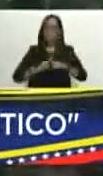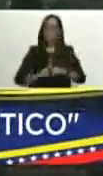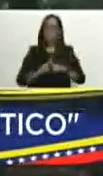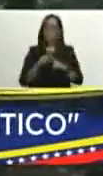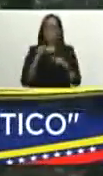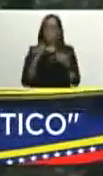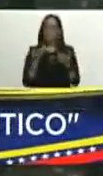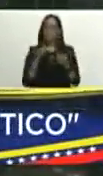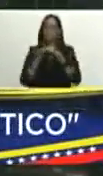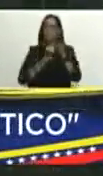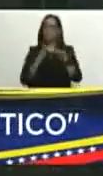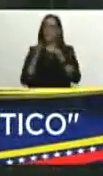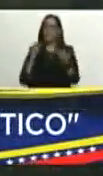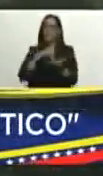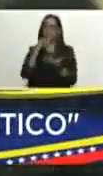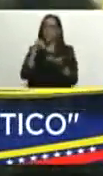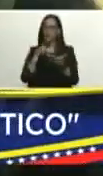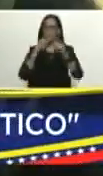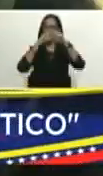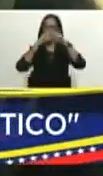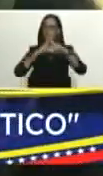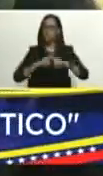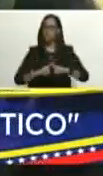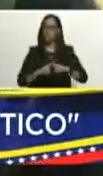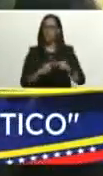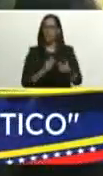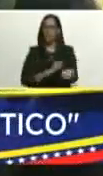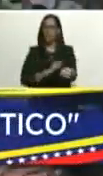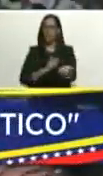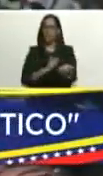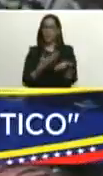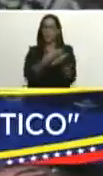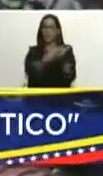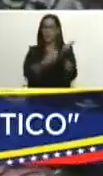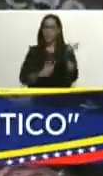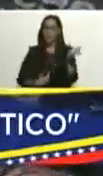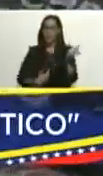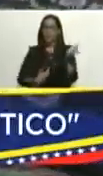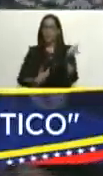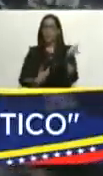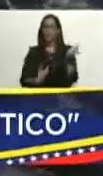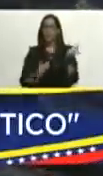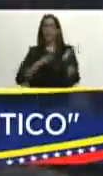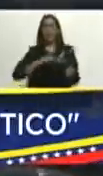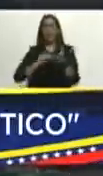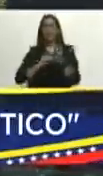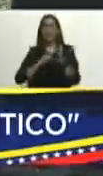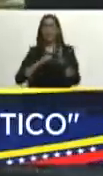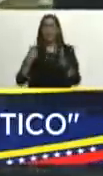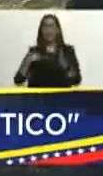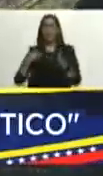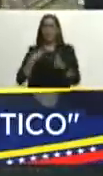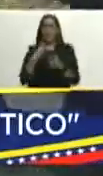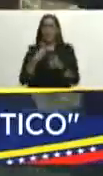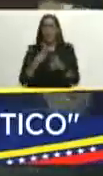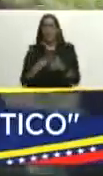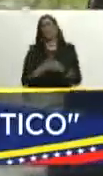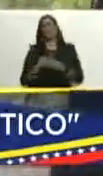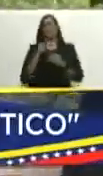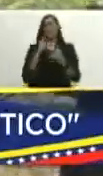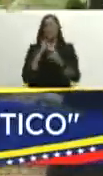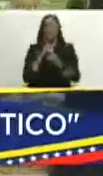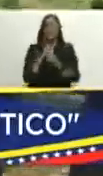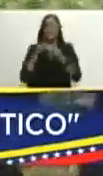nacional son datos que dan una caracterización dan un concepto a lo que tiene que ver con la convicción del